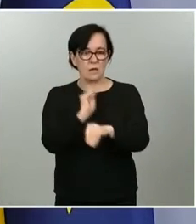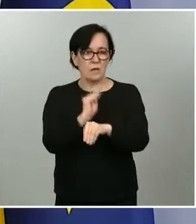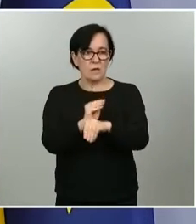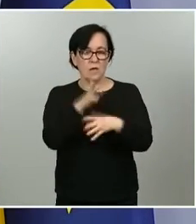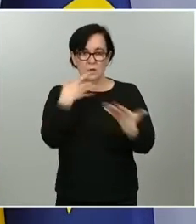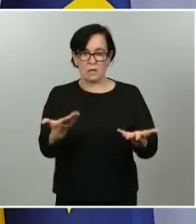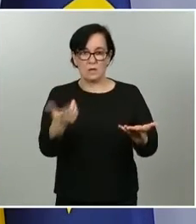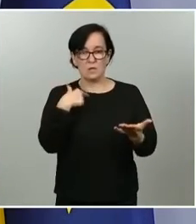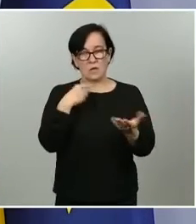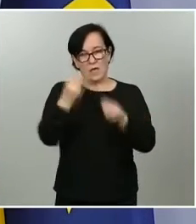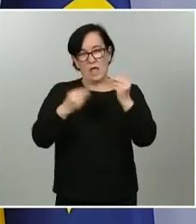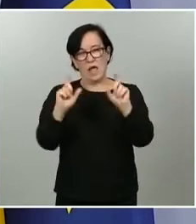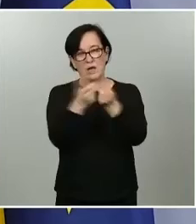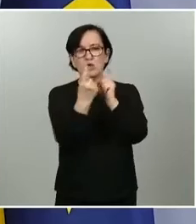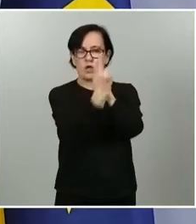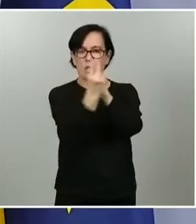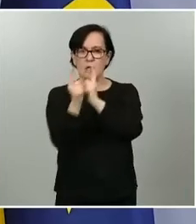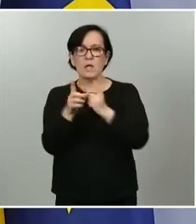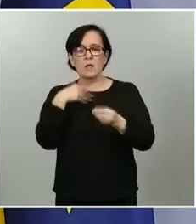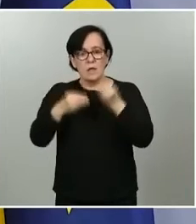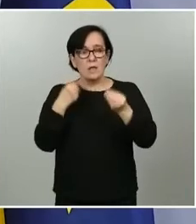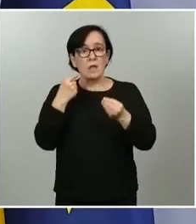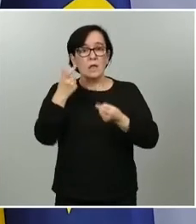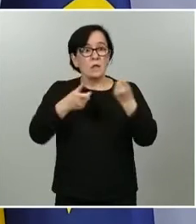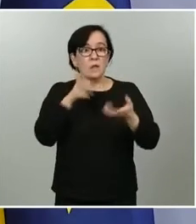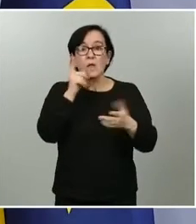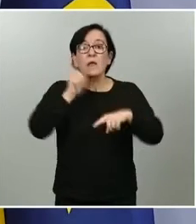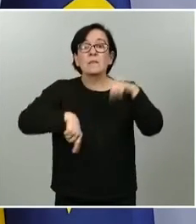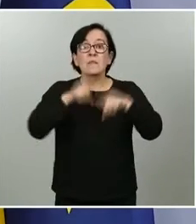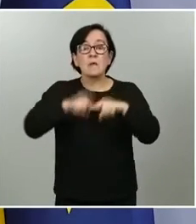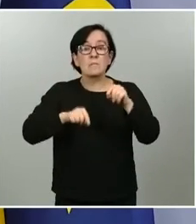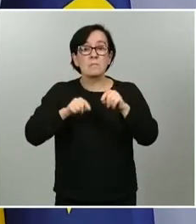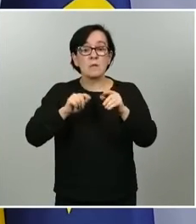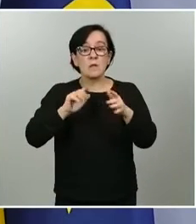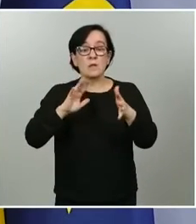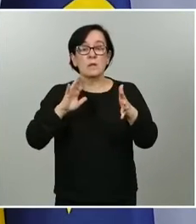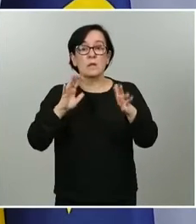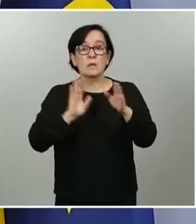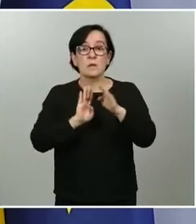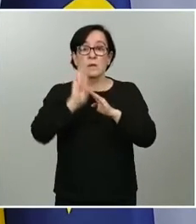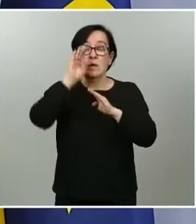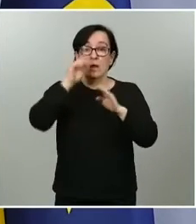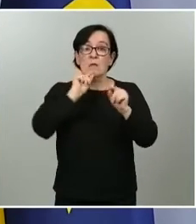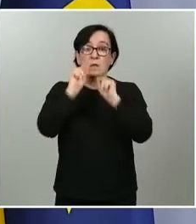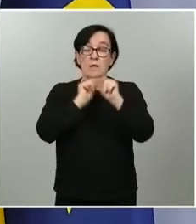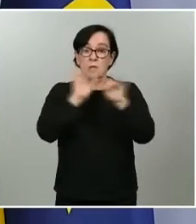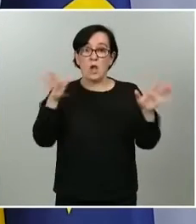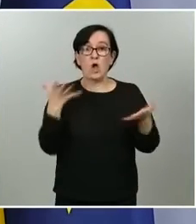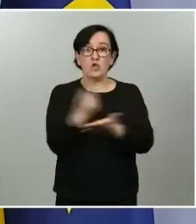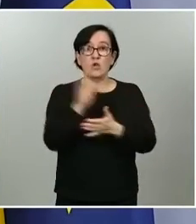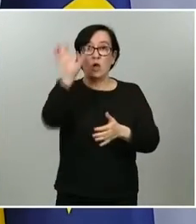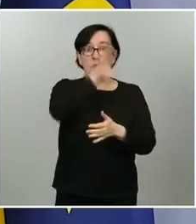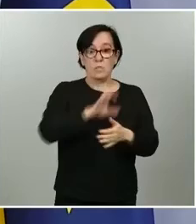que realizamos sí que evidentemente conforme vaya evolucionando la epidemia en todas las comunidades autónomas y conforme se nos vayan sometiendo